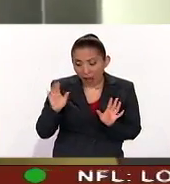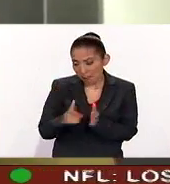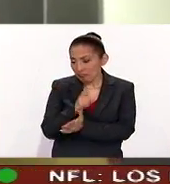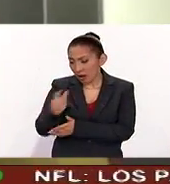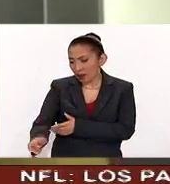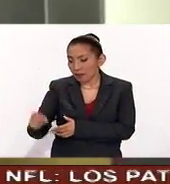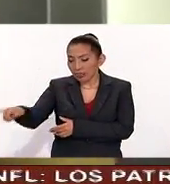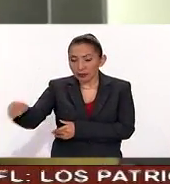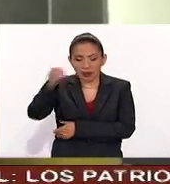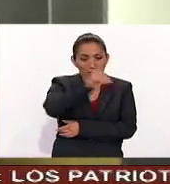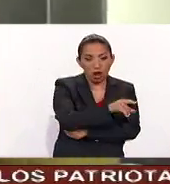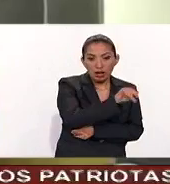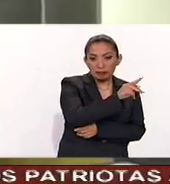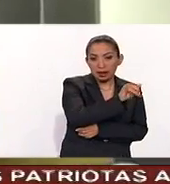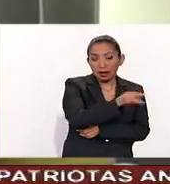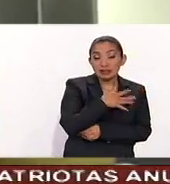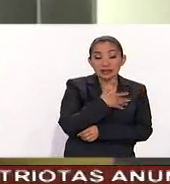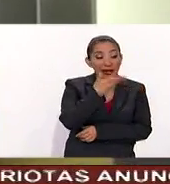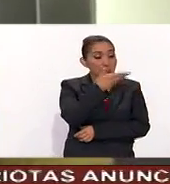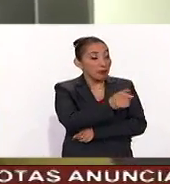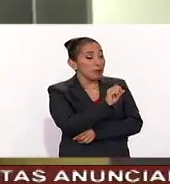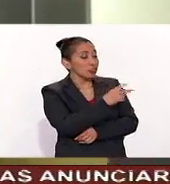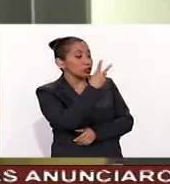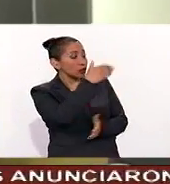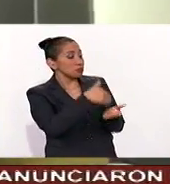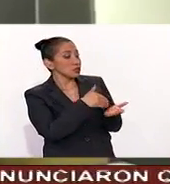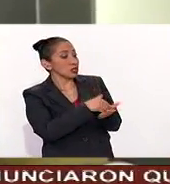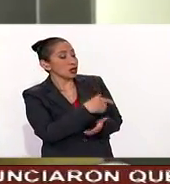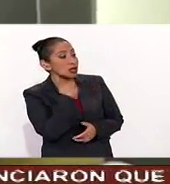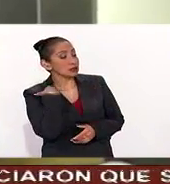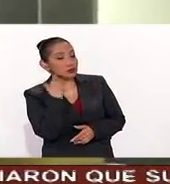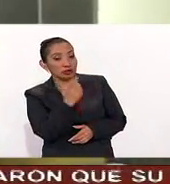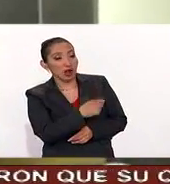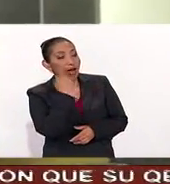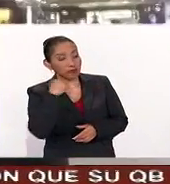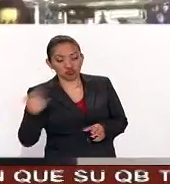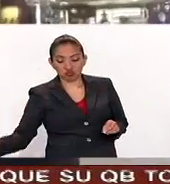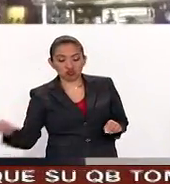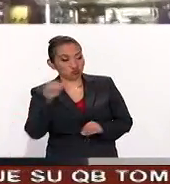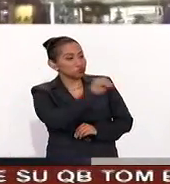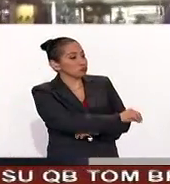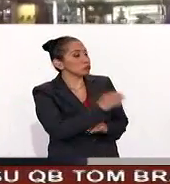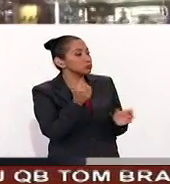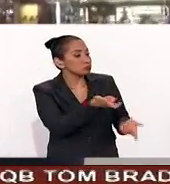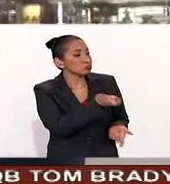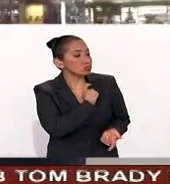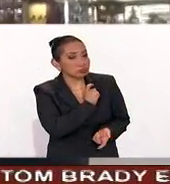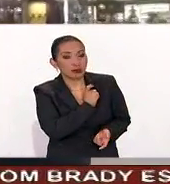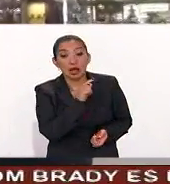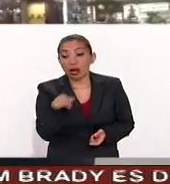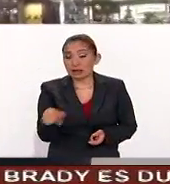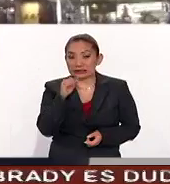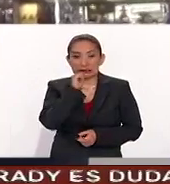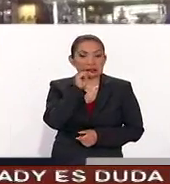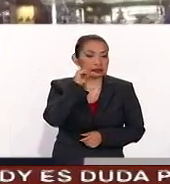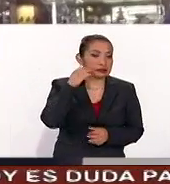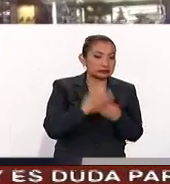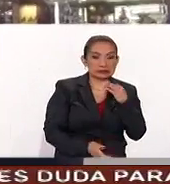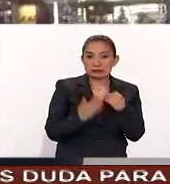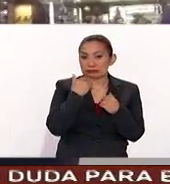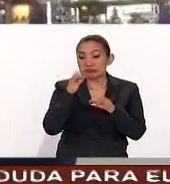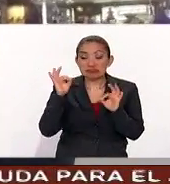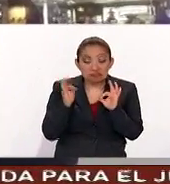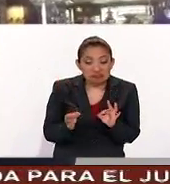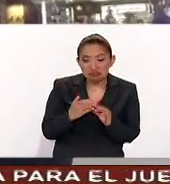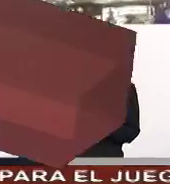brincan hacia el Olympiacos que está pidiendo 22 millones de dólares por Alan Pulido esto todavía no va a tener un final feliz en